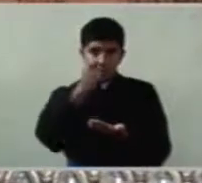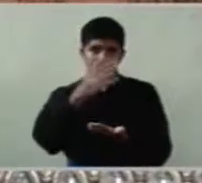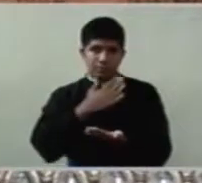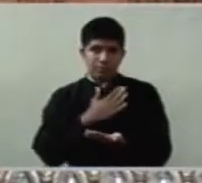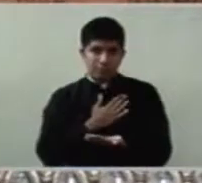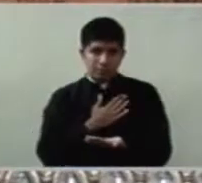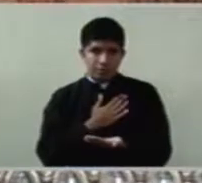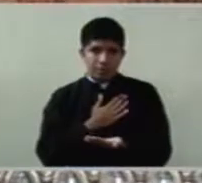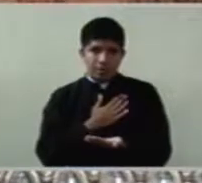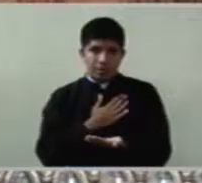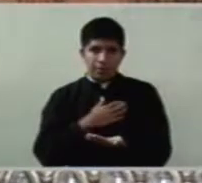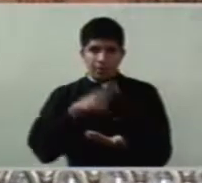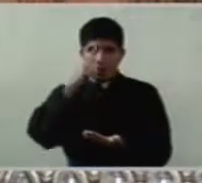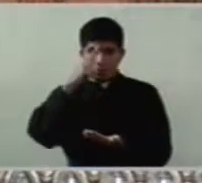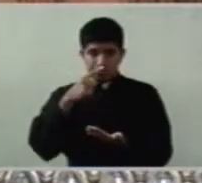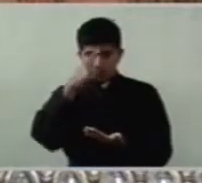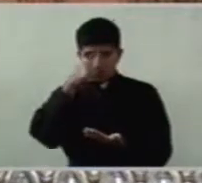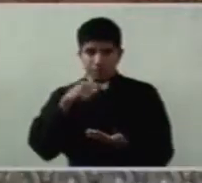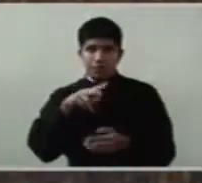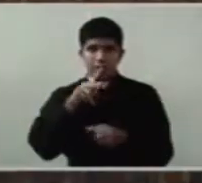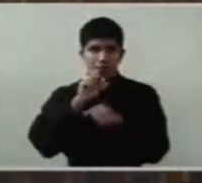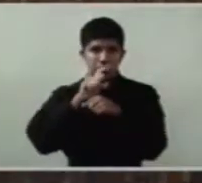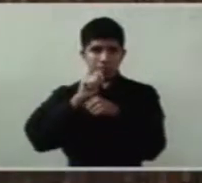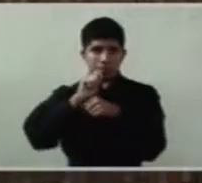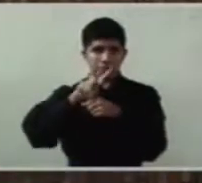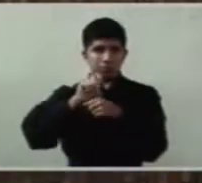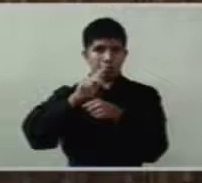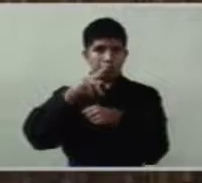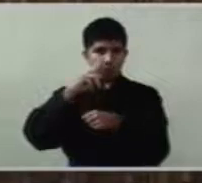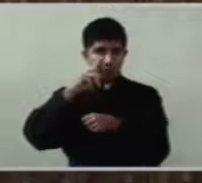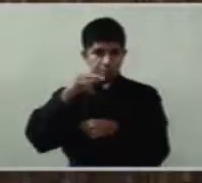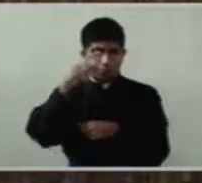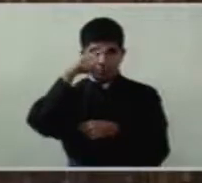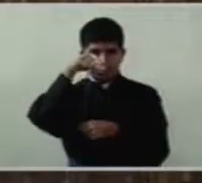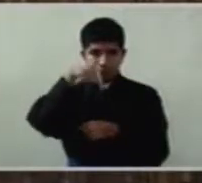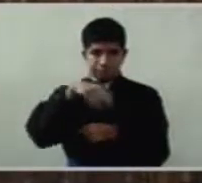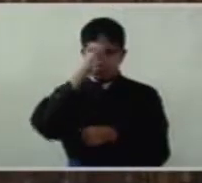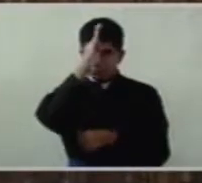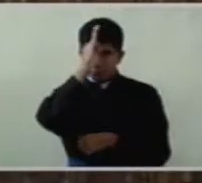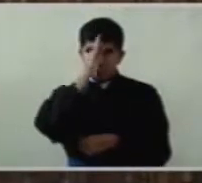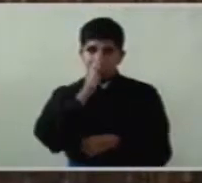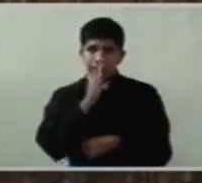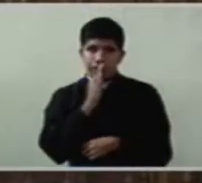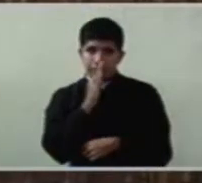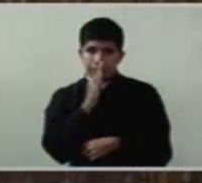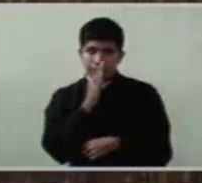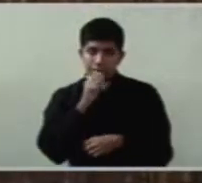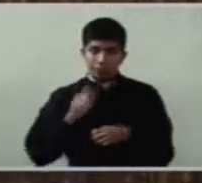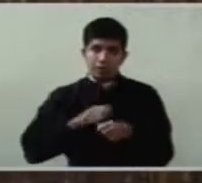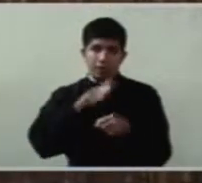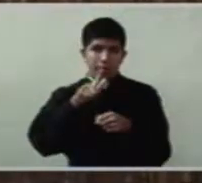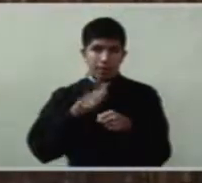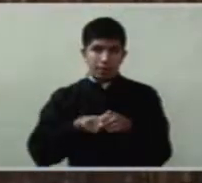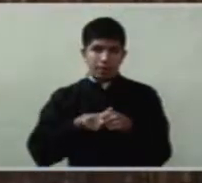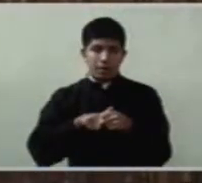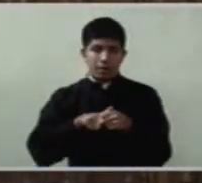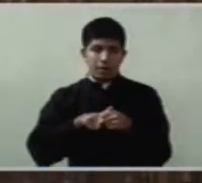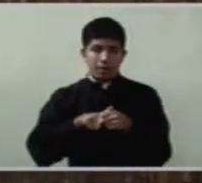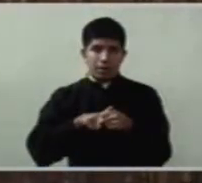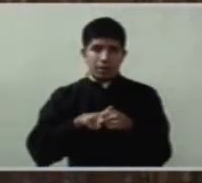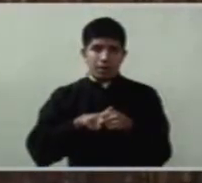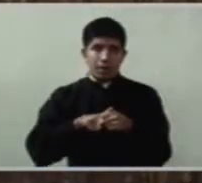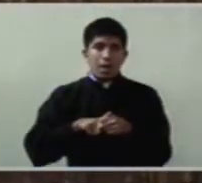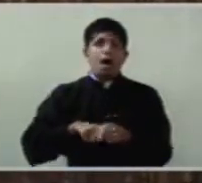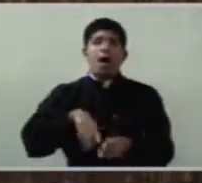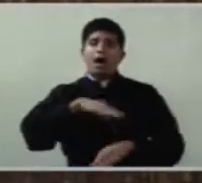televisión siguen esta Santa Misa. De modo especial, a